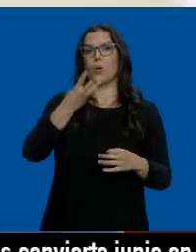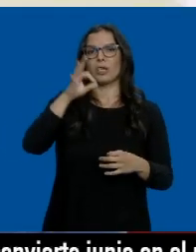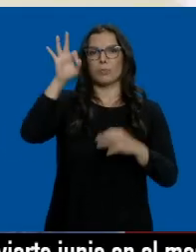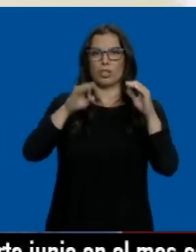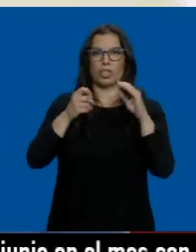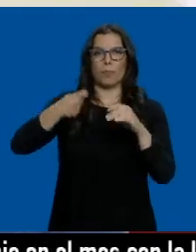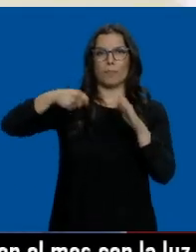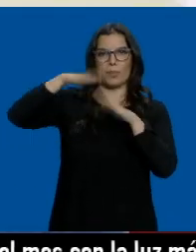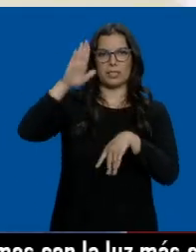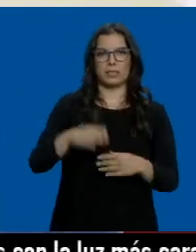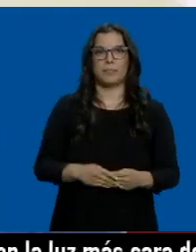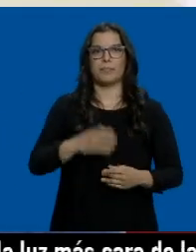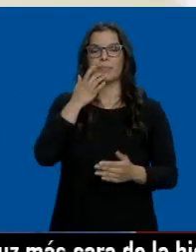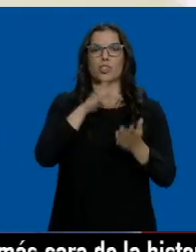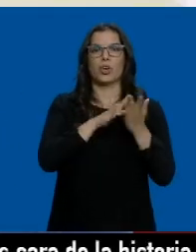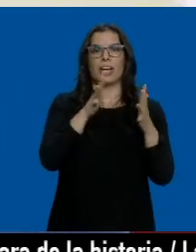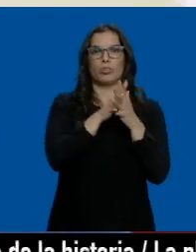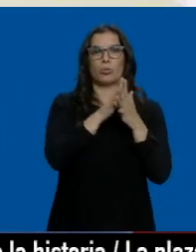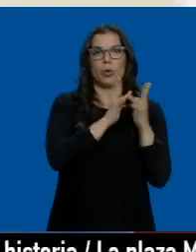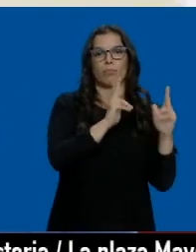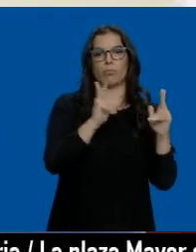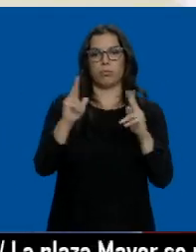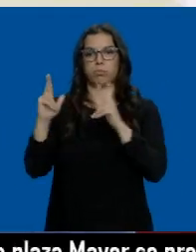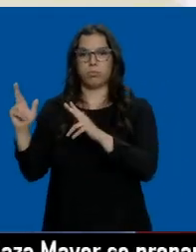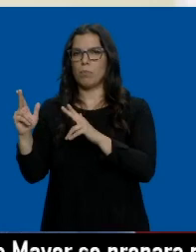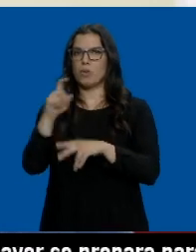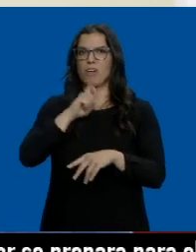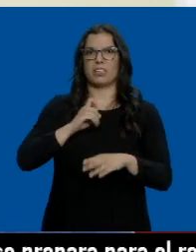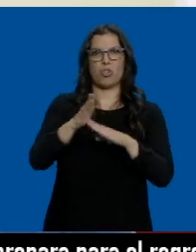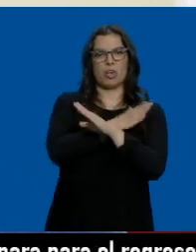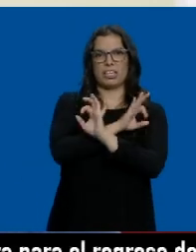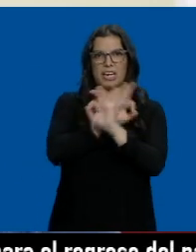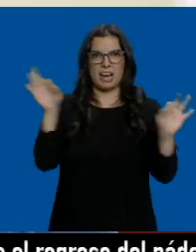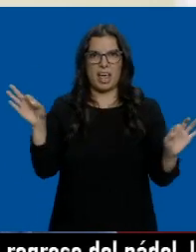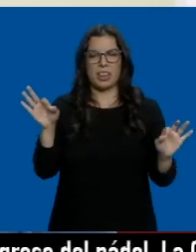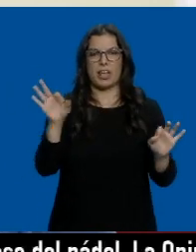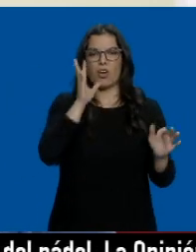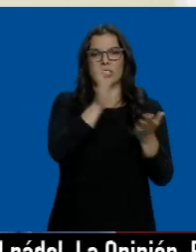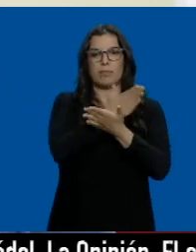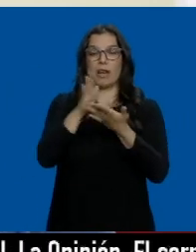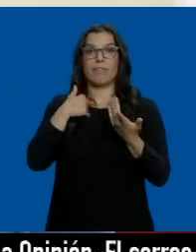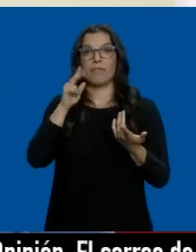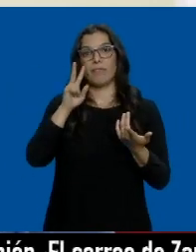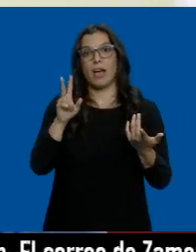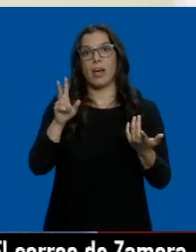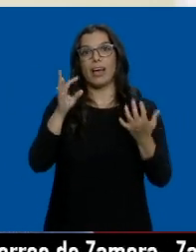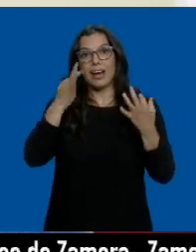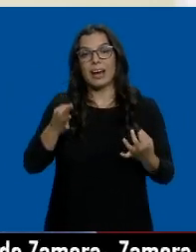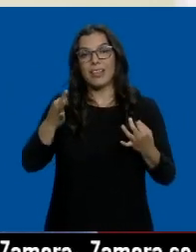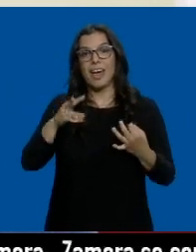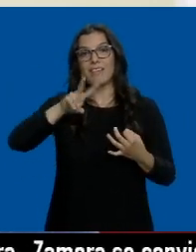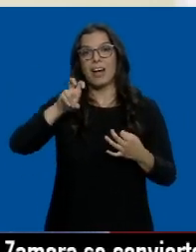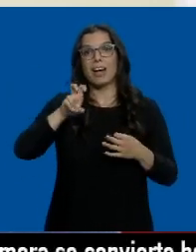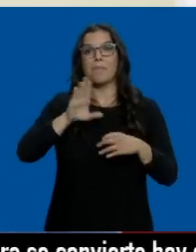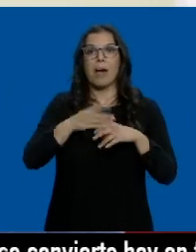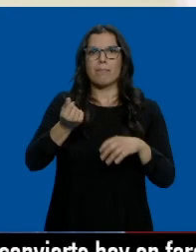establecer una estructura por tramos horarios ha aparecido de repente sin que nadie nos lo anunciara hace tiempo. Y ahora nos encontramos con que ha ayudado a subir aún más